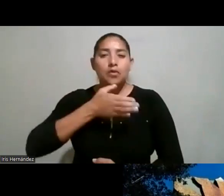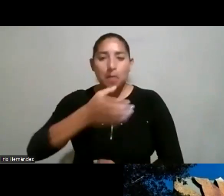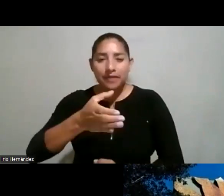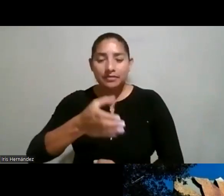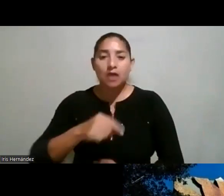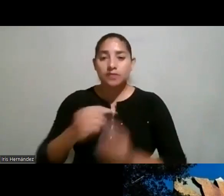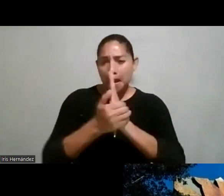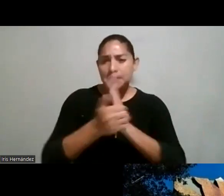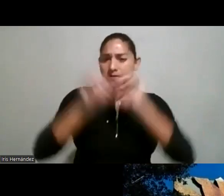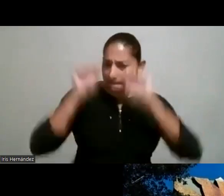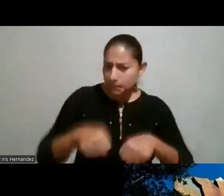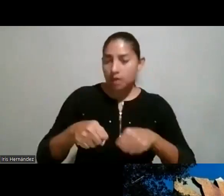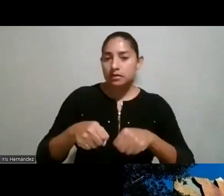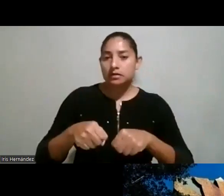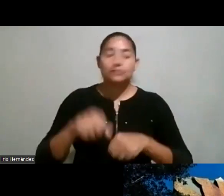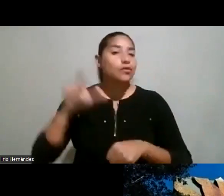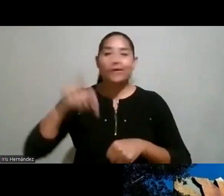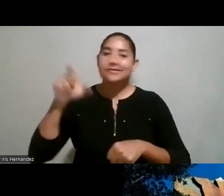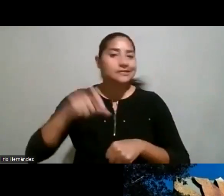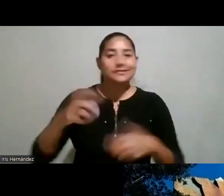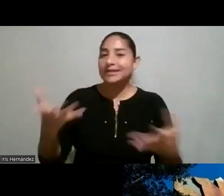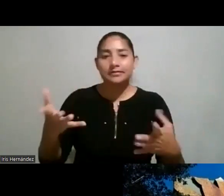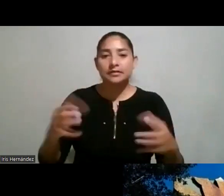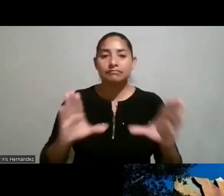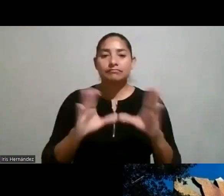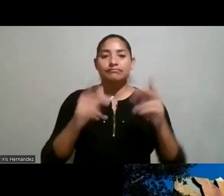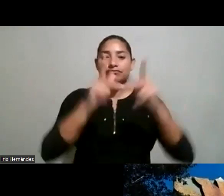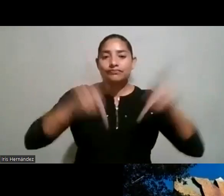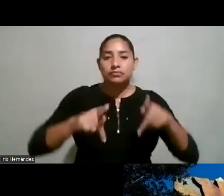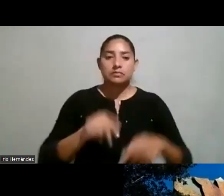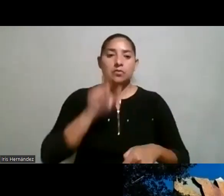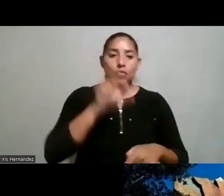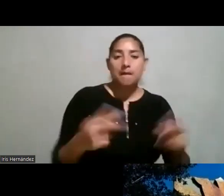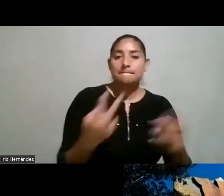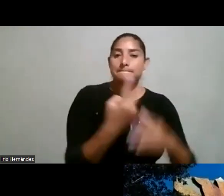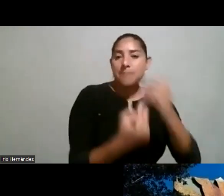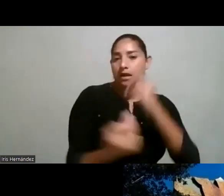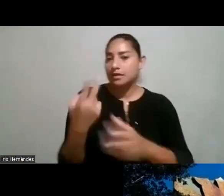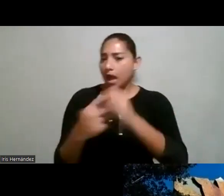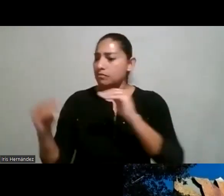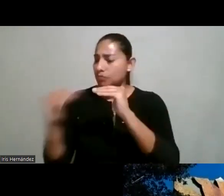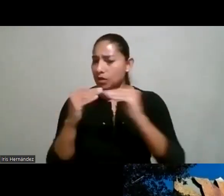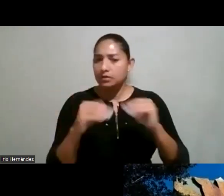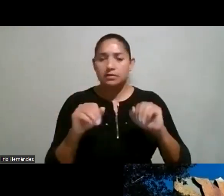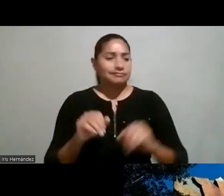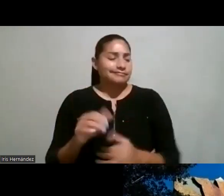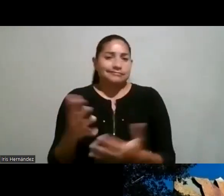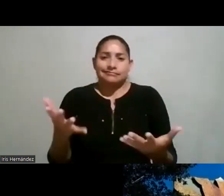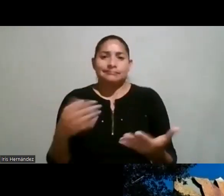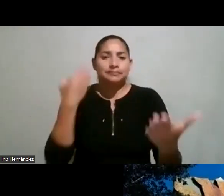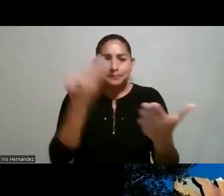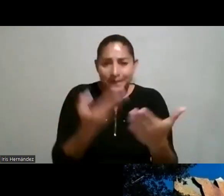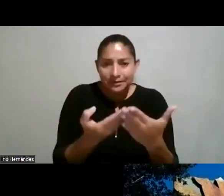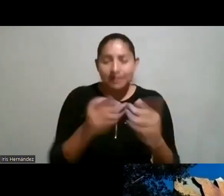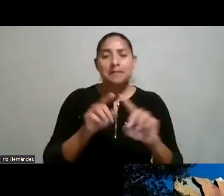capacidad no necesita que esté establecido que tiene que haber alguna paridad o que tiene que haber algo así e igualmente va a llegar ¿verdad?